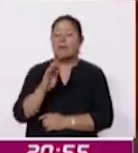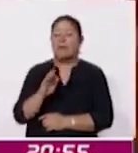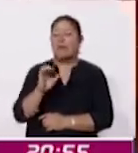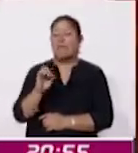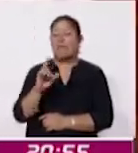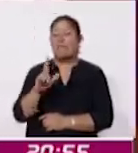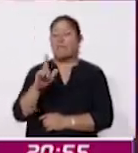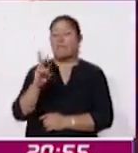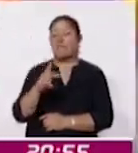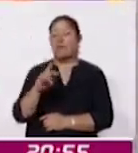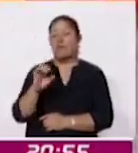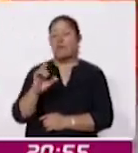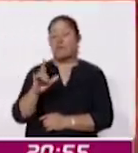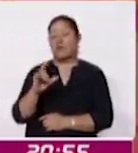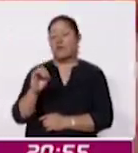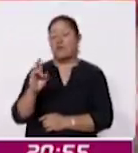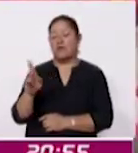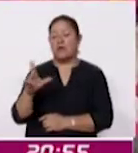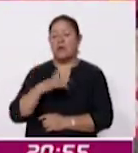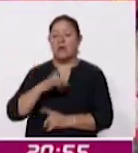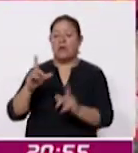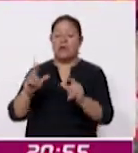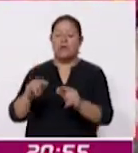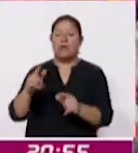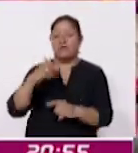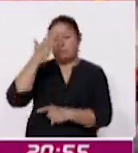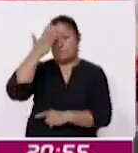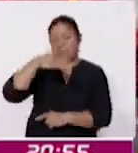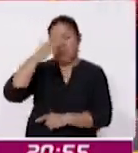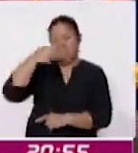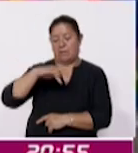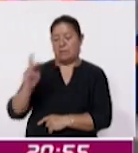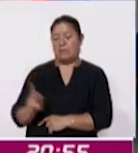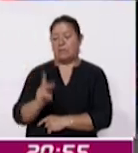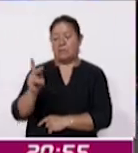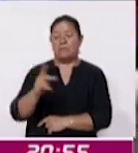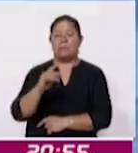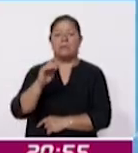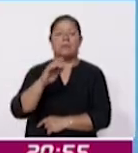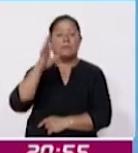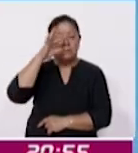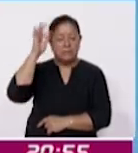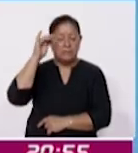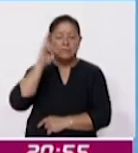resume todo el saber de los pueblos para Corazes Noticias Edith López